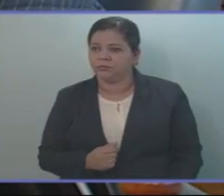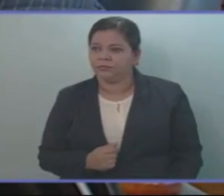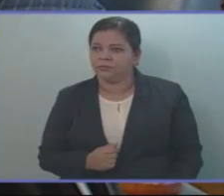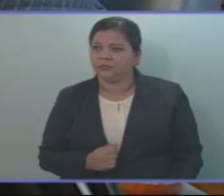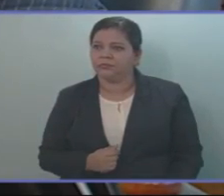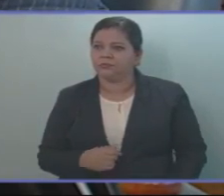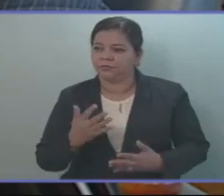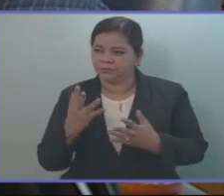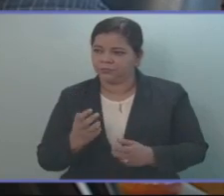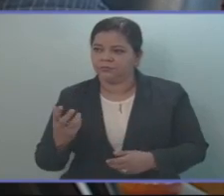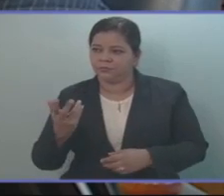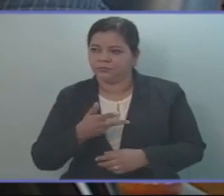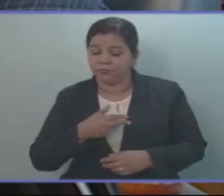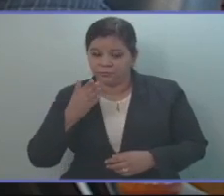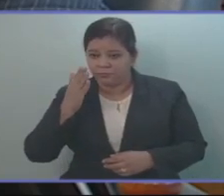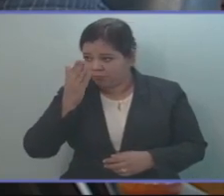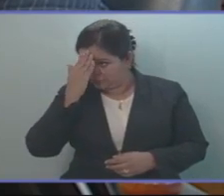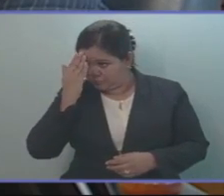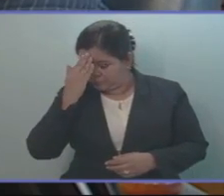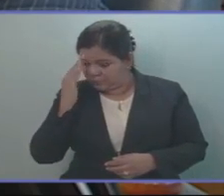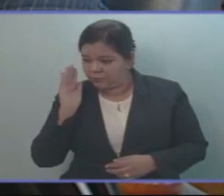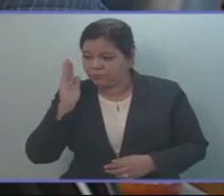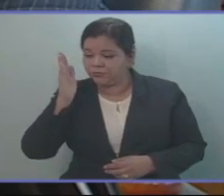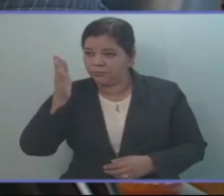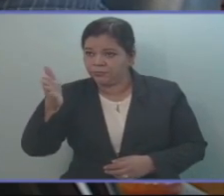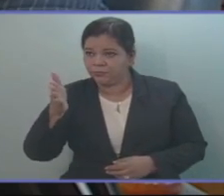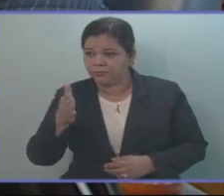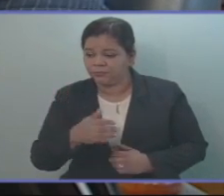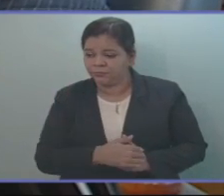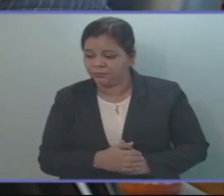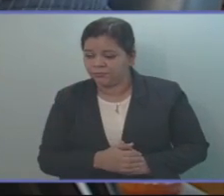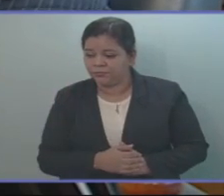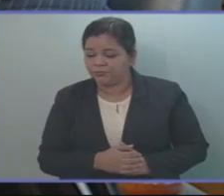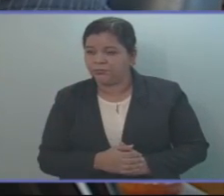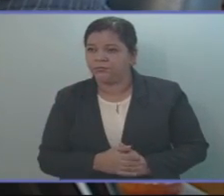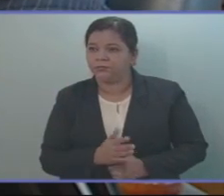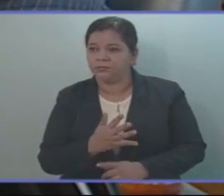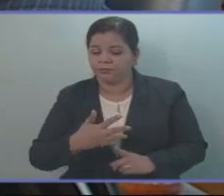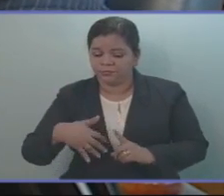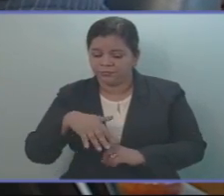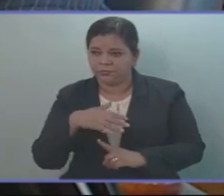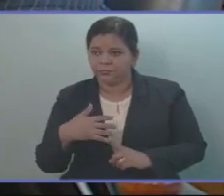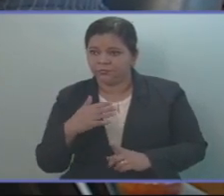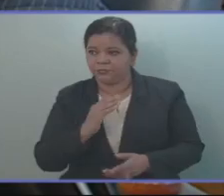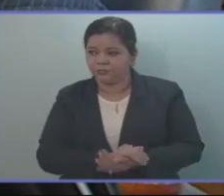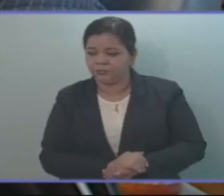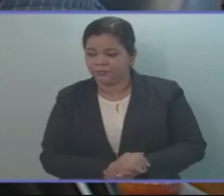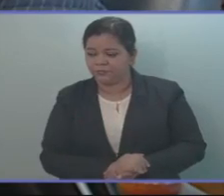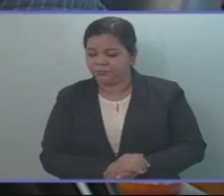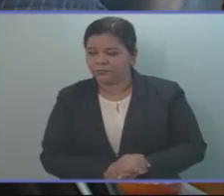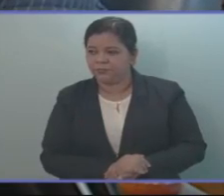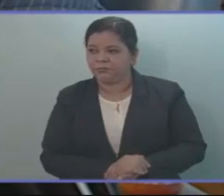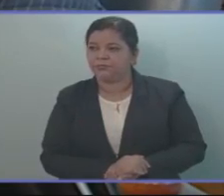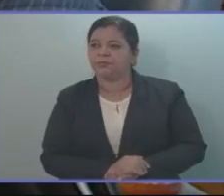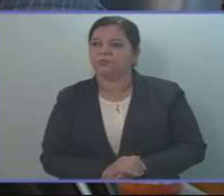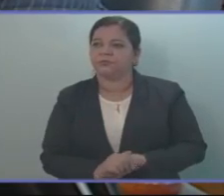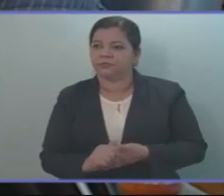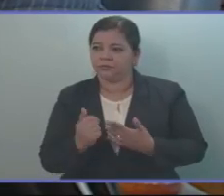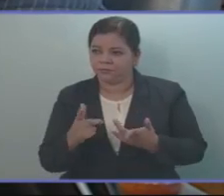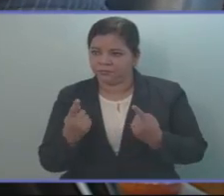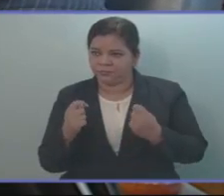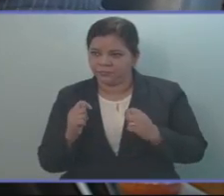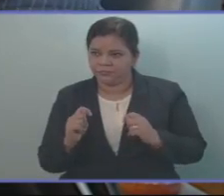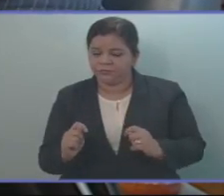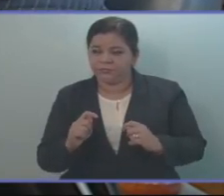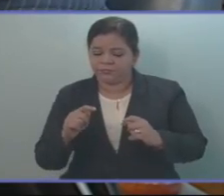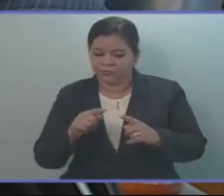a notar que para futuras situaciones en las cuales El Salvador es signatario de tratados